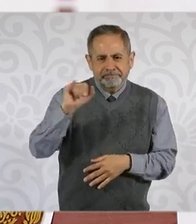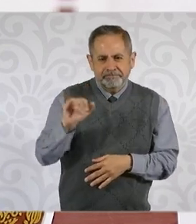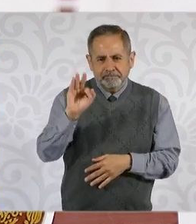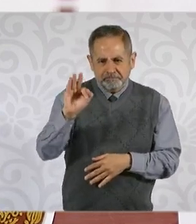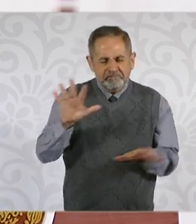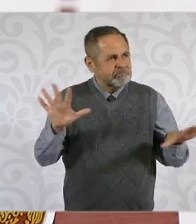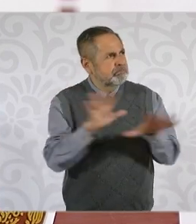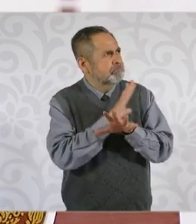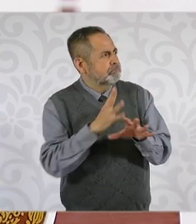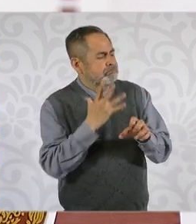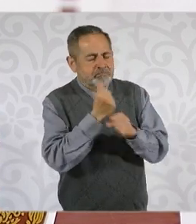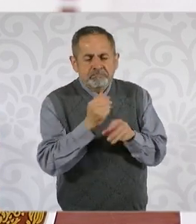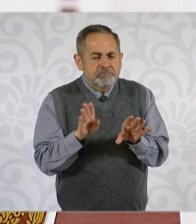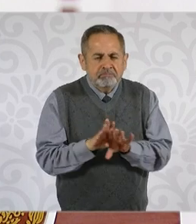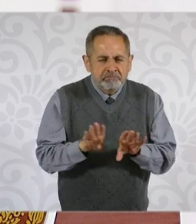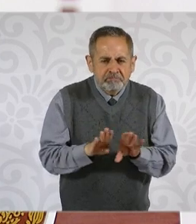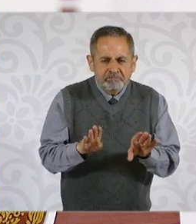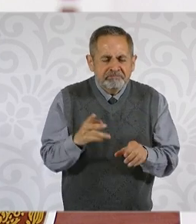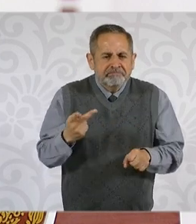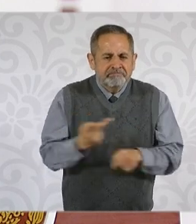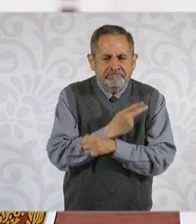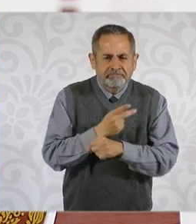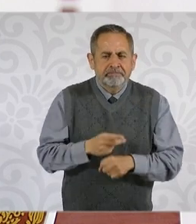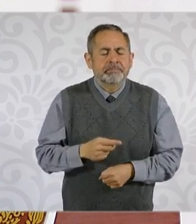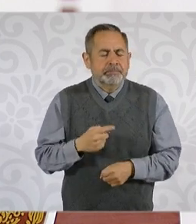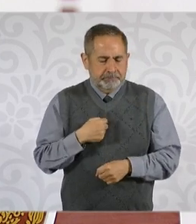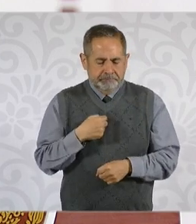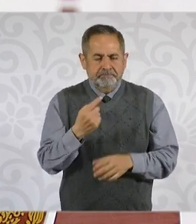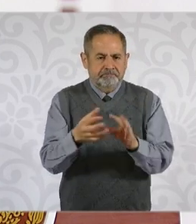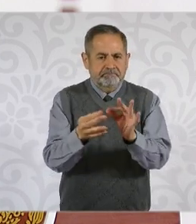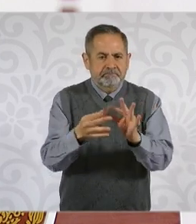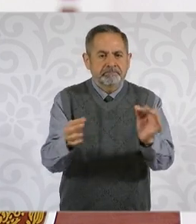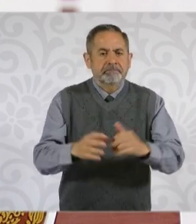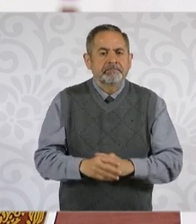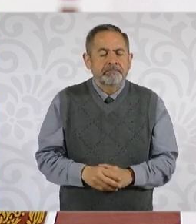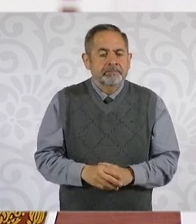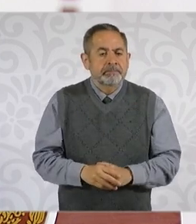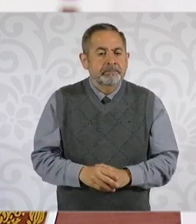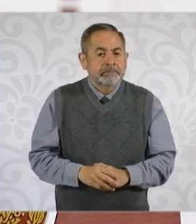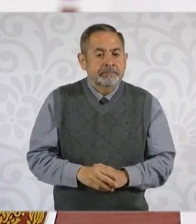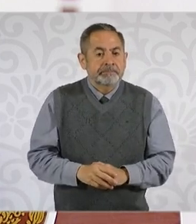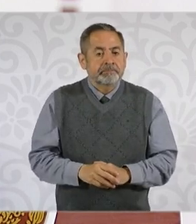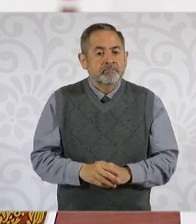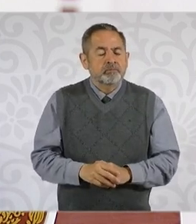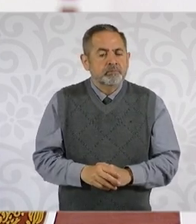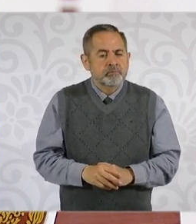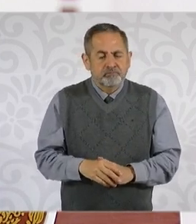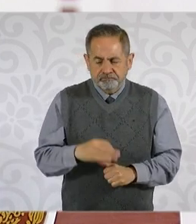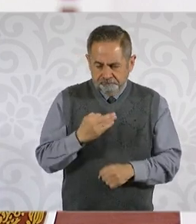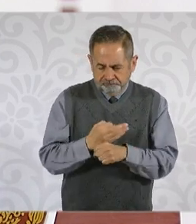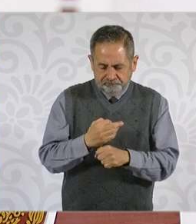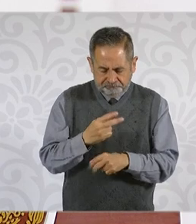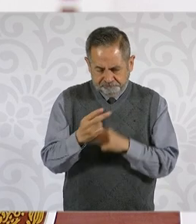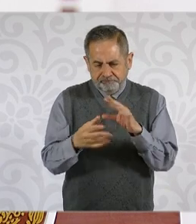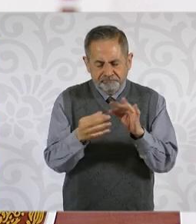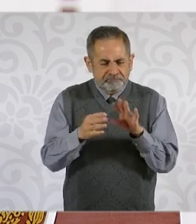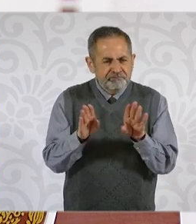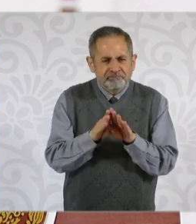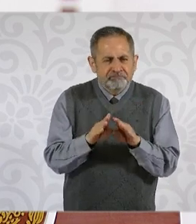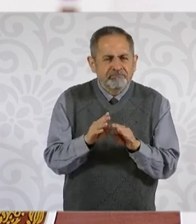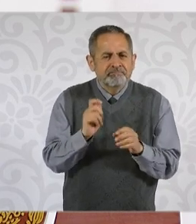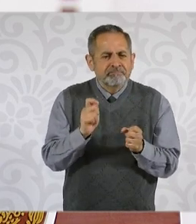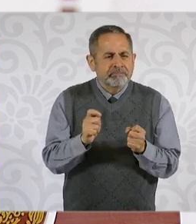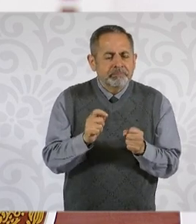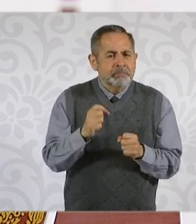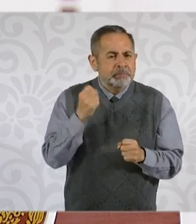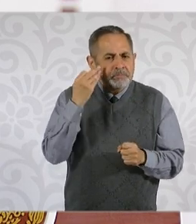tenemos en dónde exactamente estamos con los